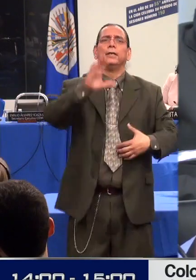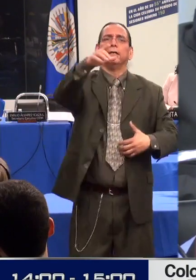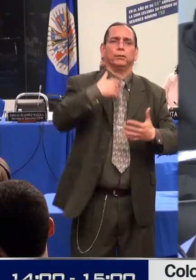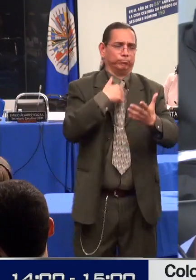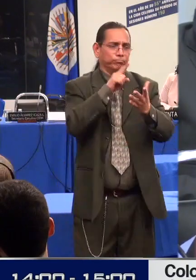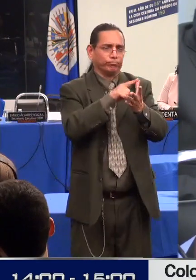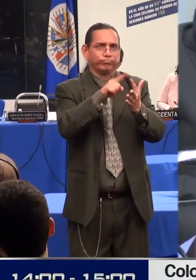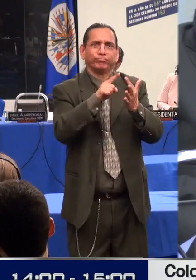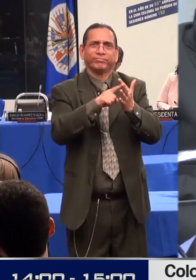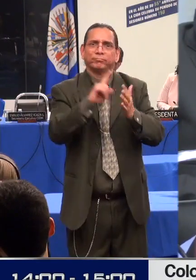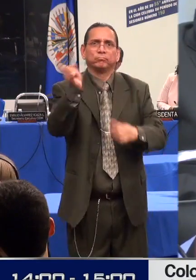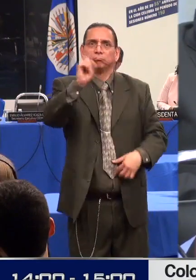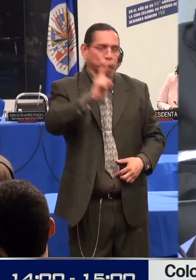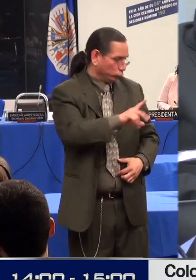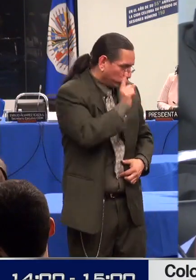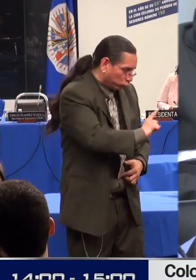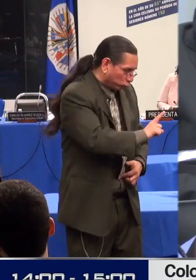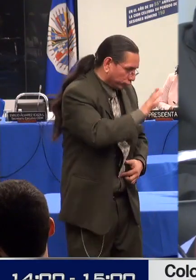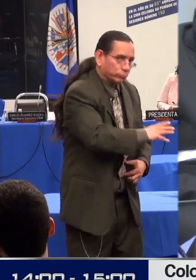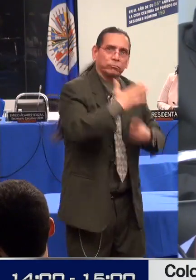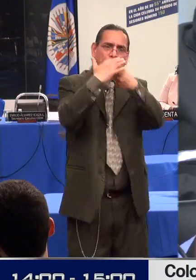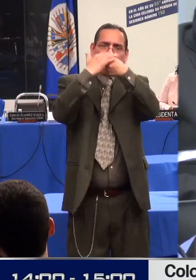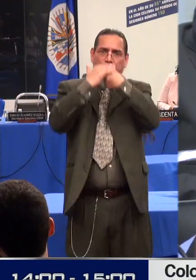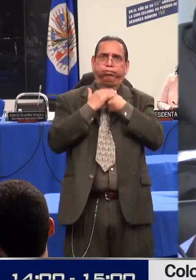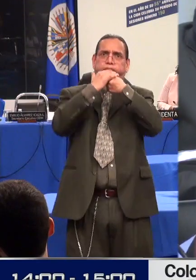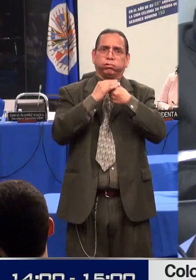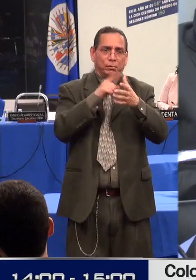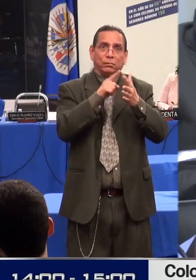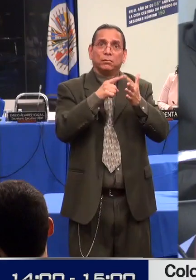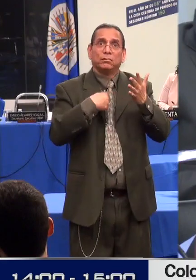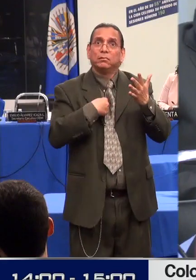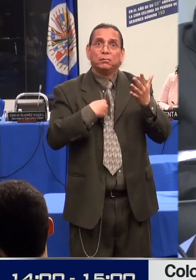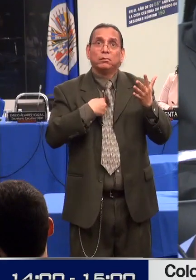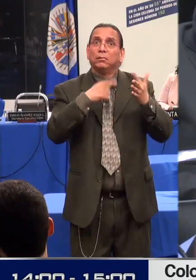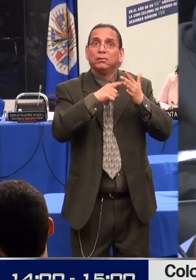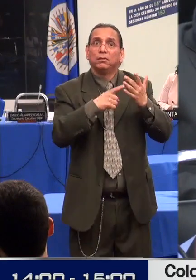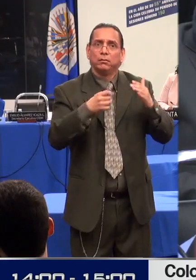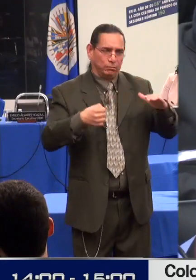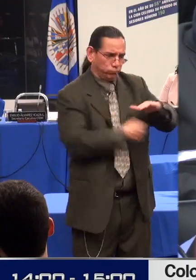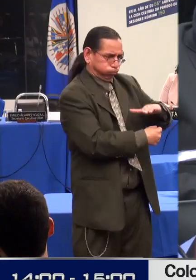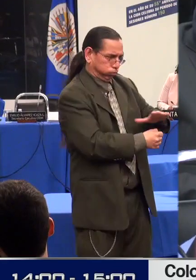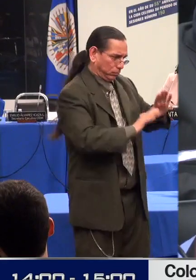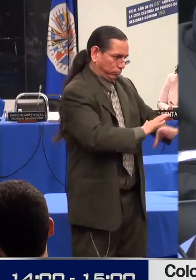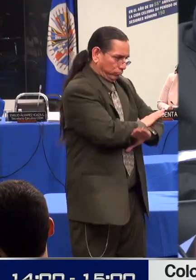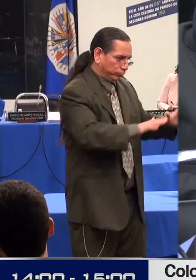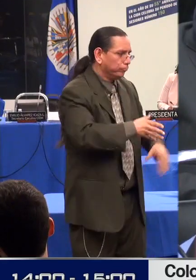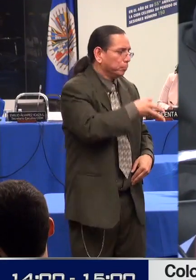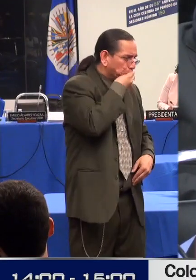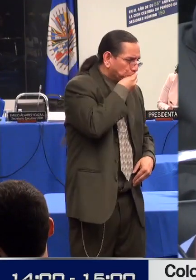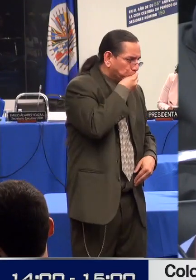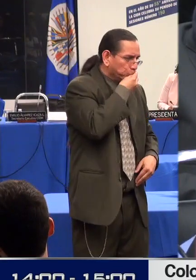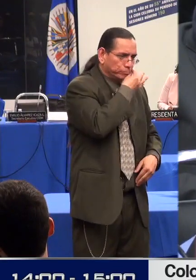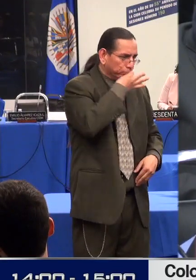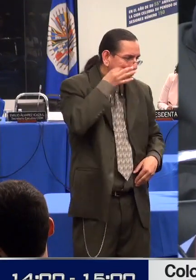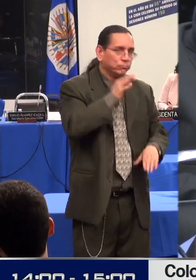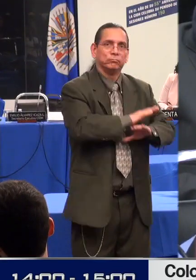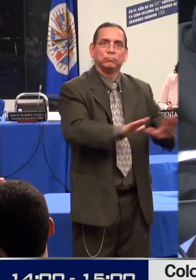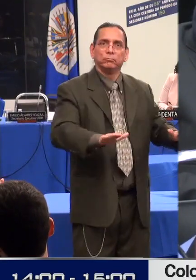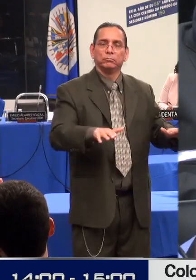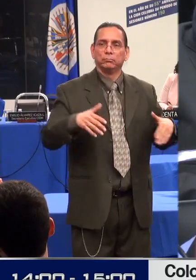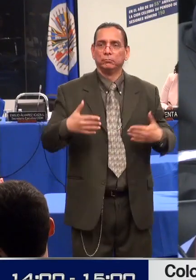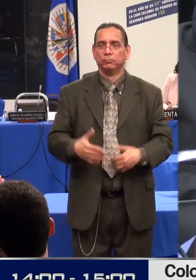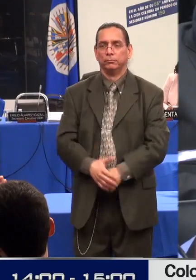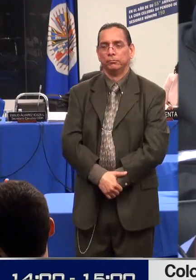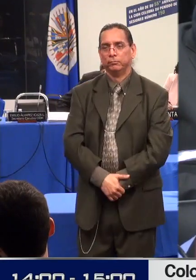únicamente para manejar su patrimonio, independientemente de si la razón para solicitar la interdicción es